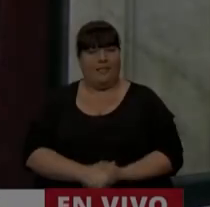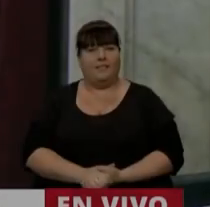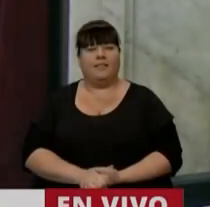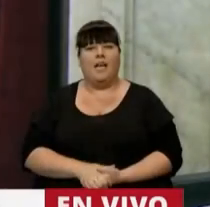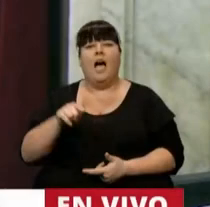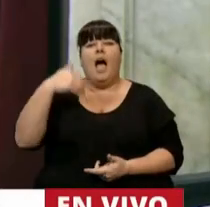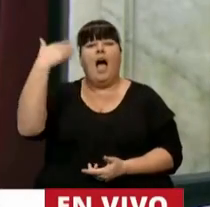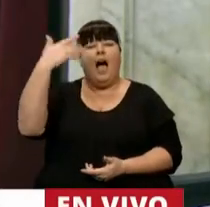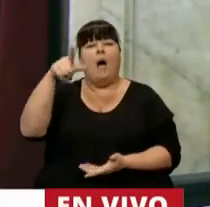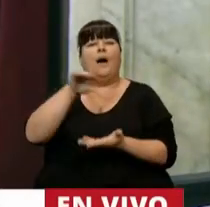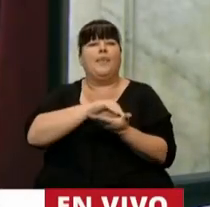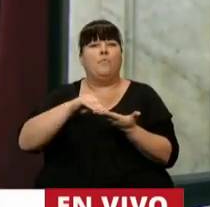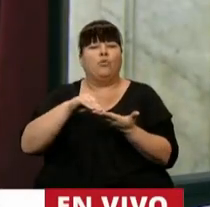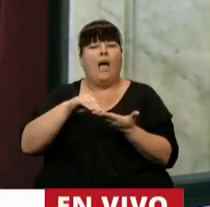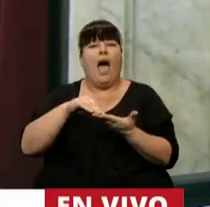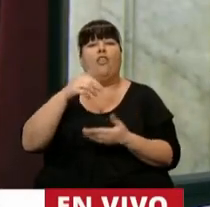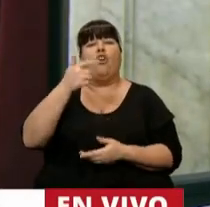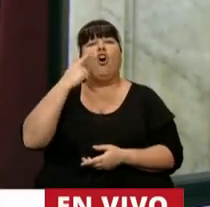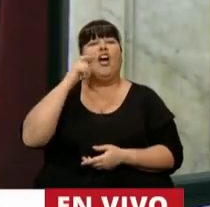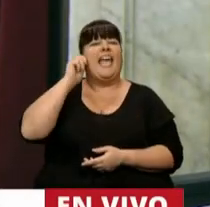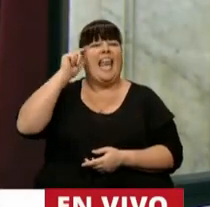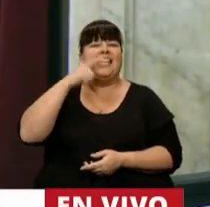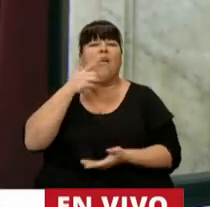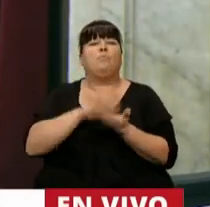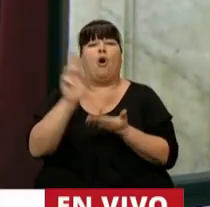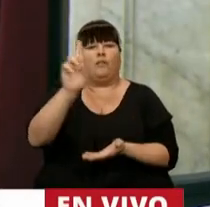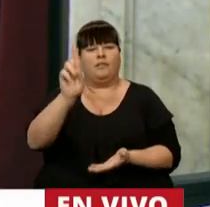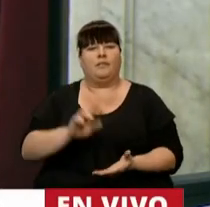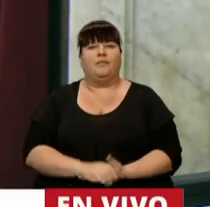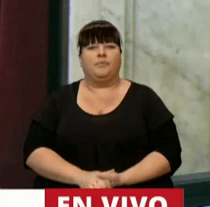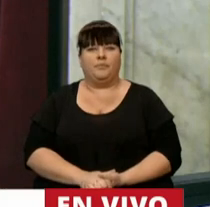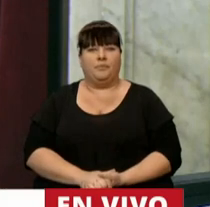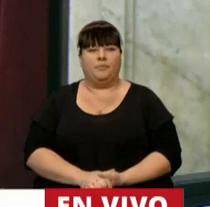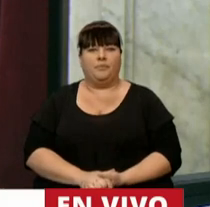Tiene la palabra el diputado Fernando Adolfo Iglesias para una cuestión de privilegio.